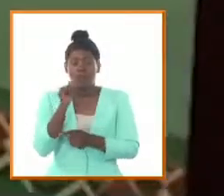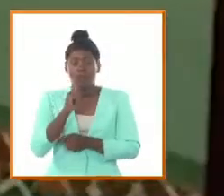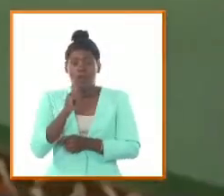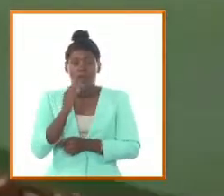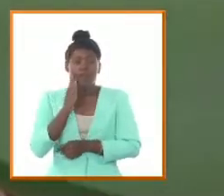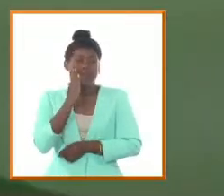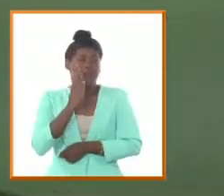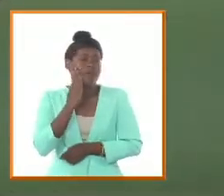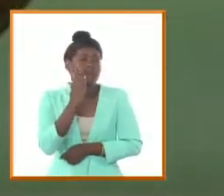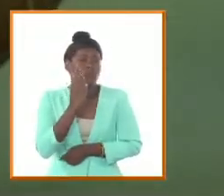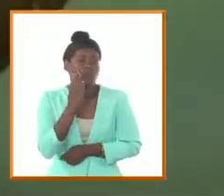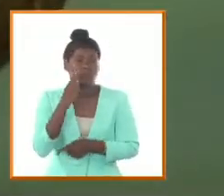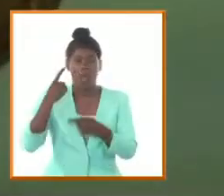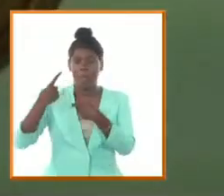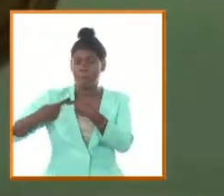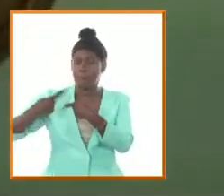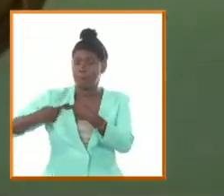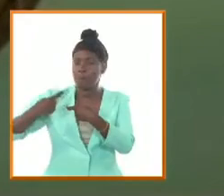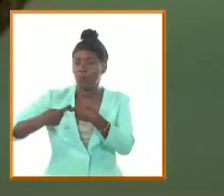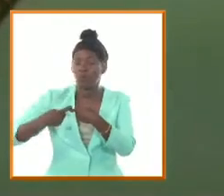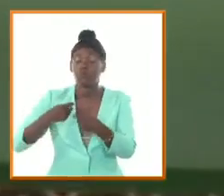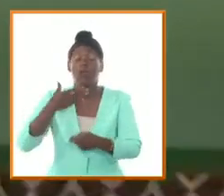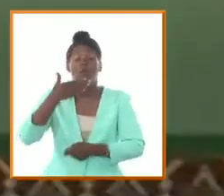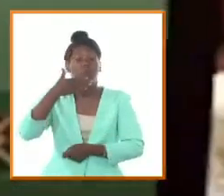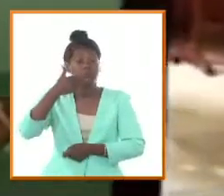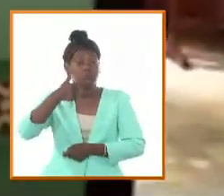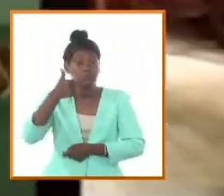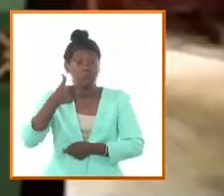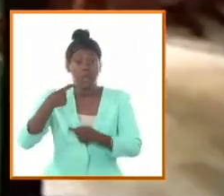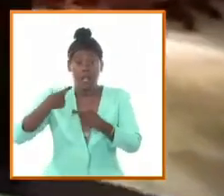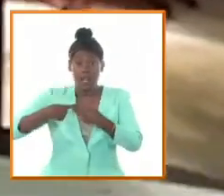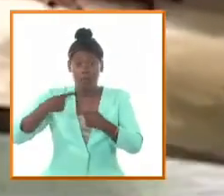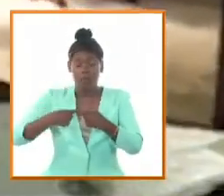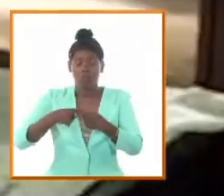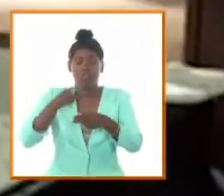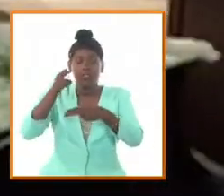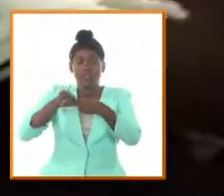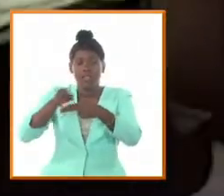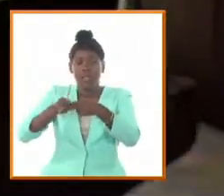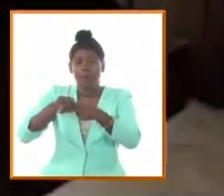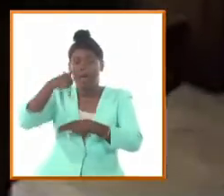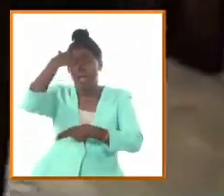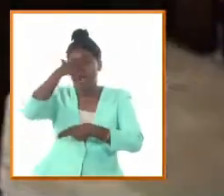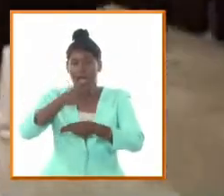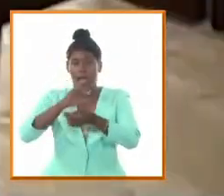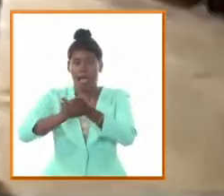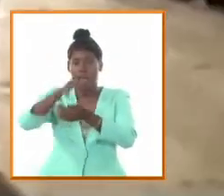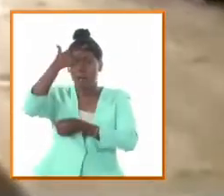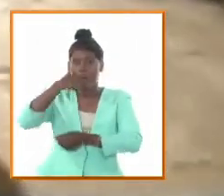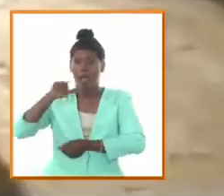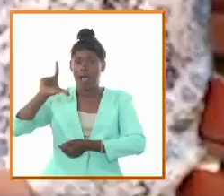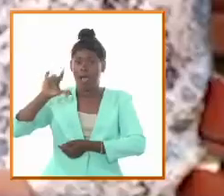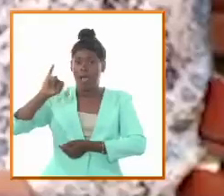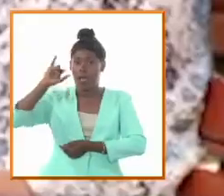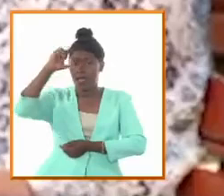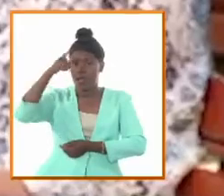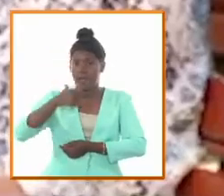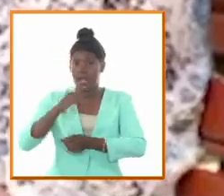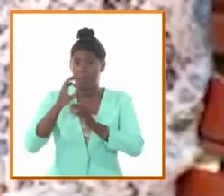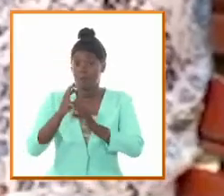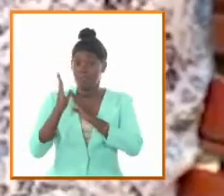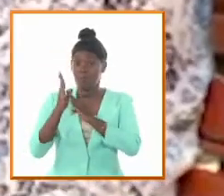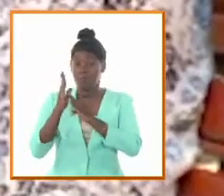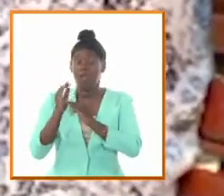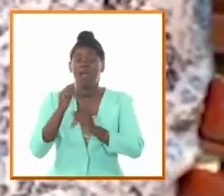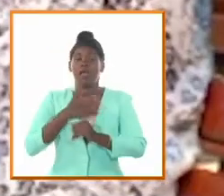a Amalia Simone que fue la digna compañera del mayor y en esta casa donde estamos que es la casa que mandó a construir su padre